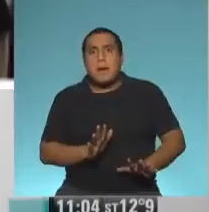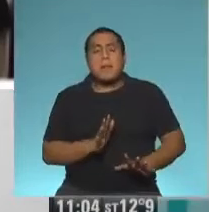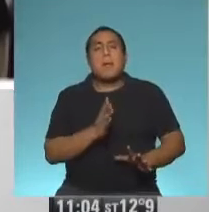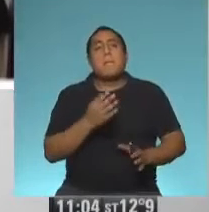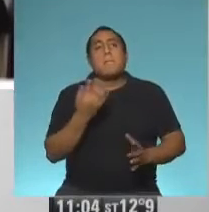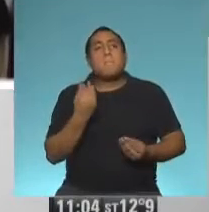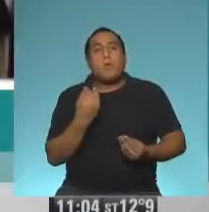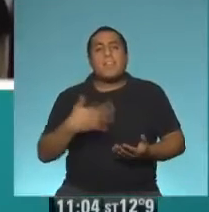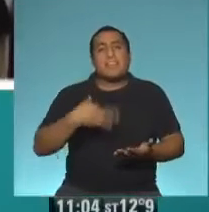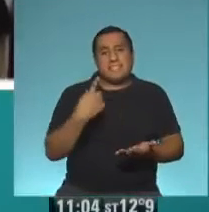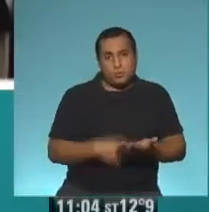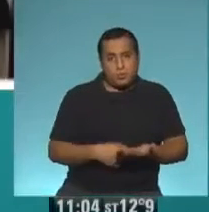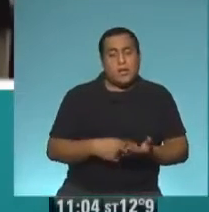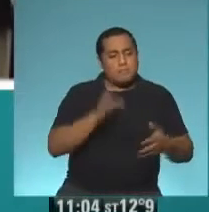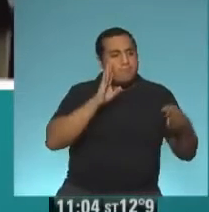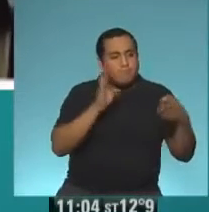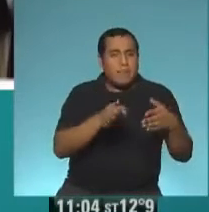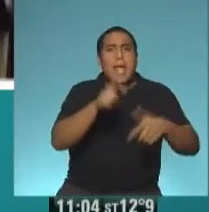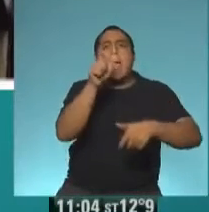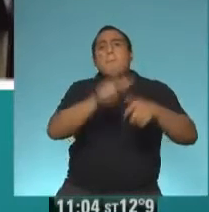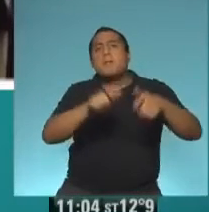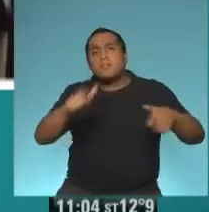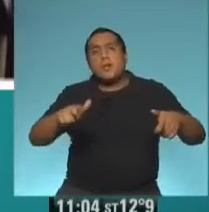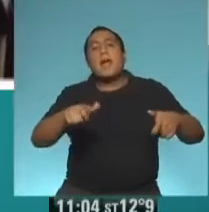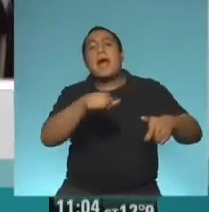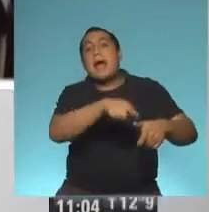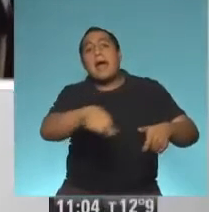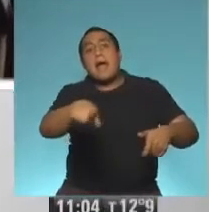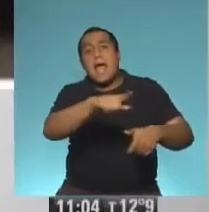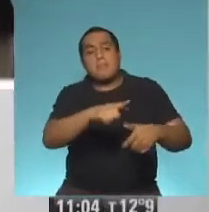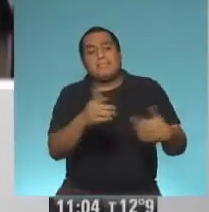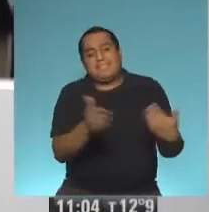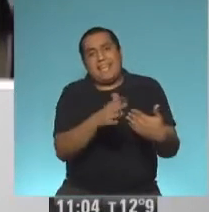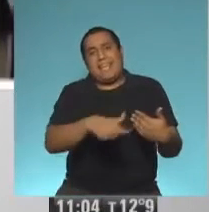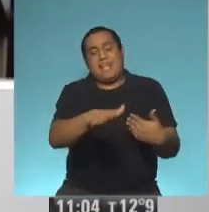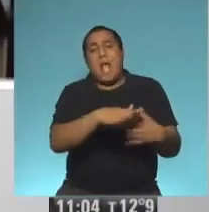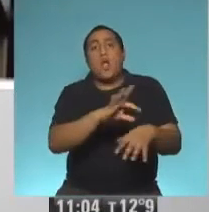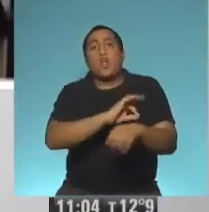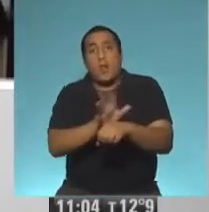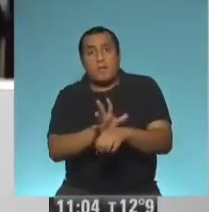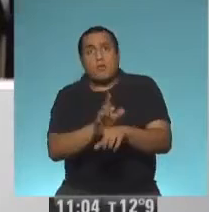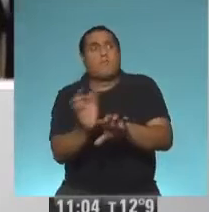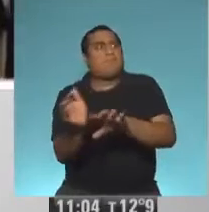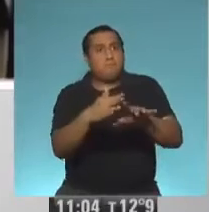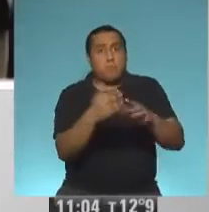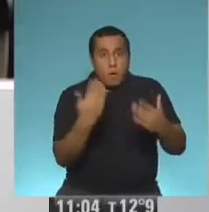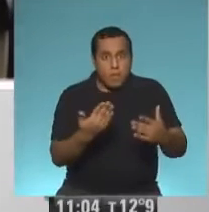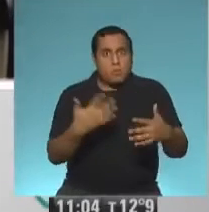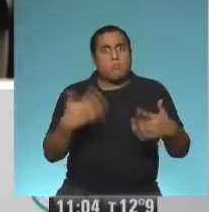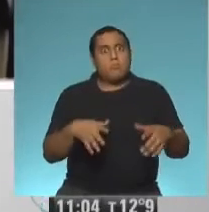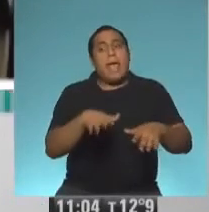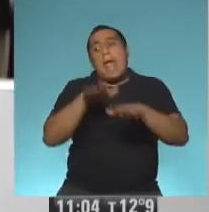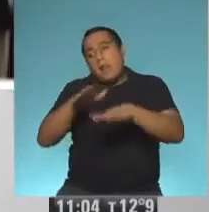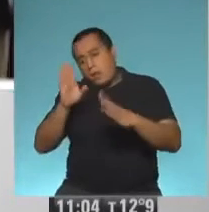recibir, atender y dar cuidado a pacientes más cercanos con coronavirus ha sido todo un desafío. No